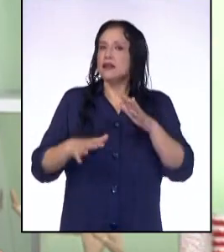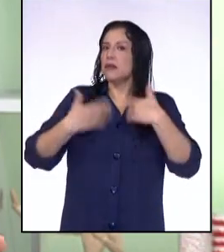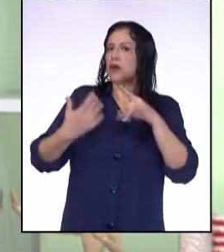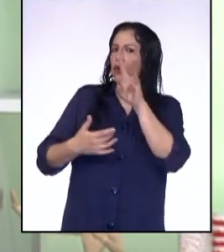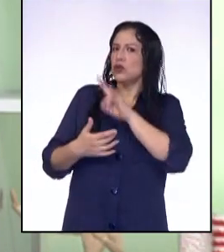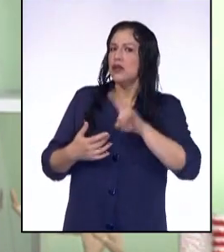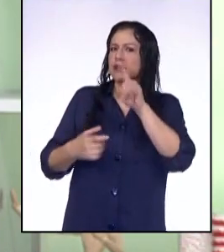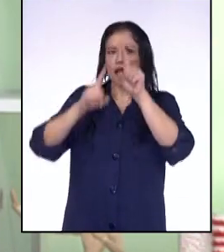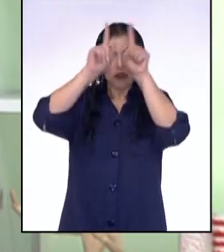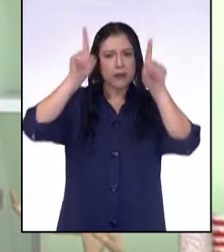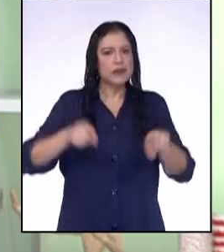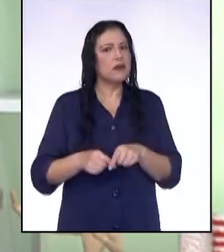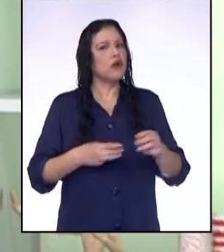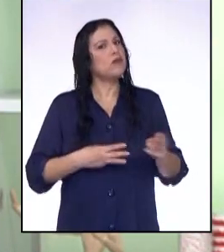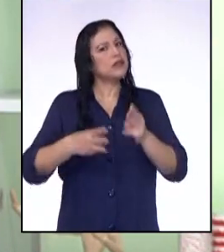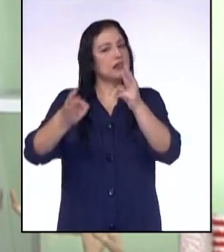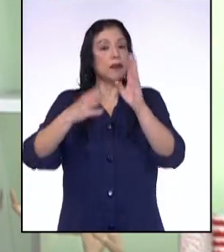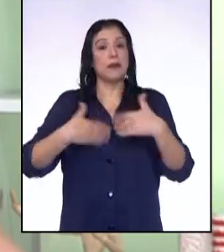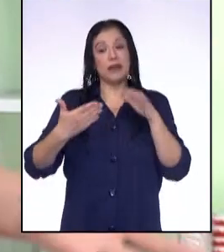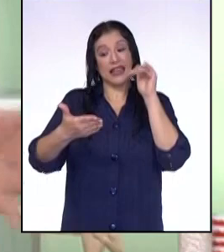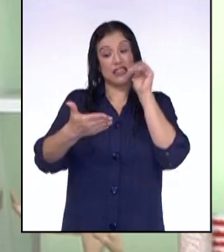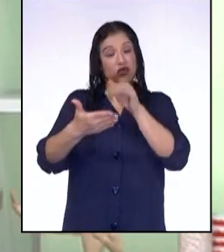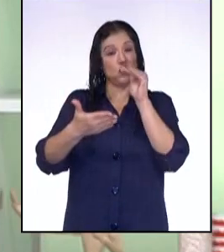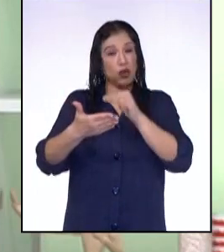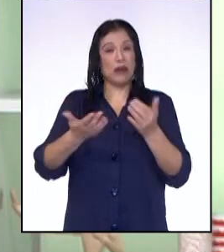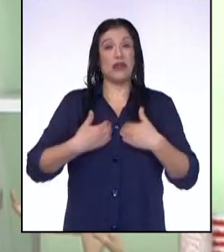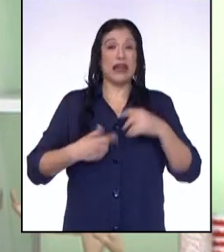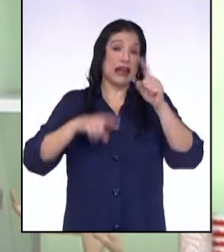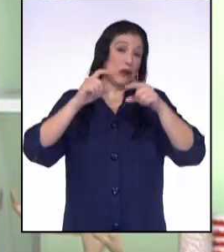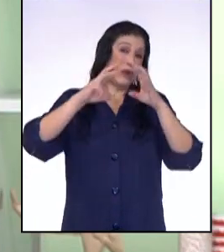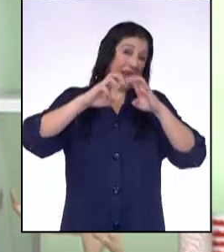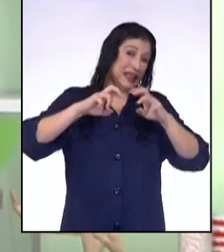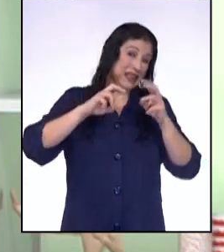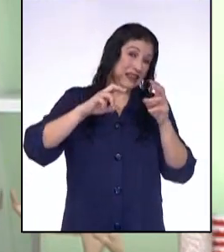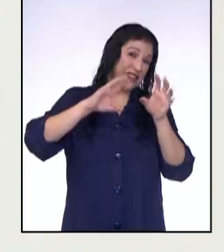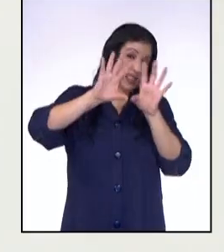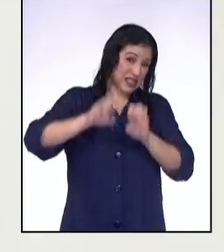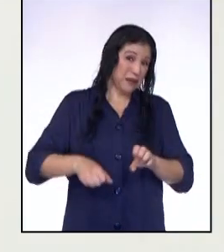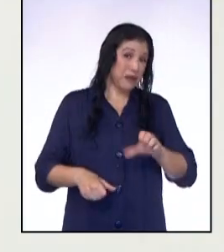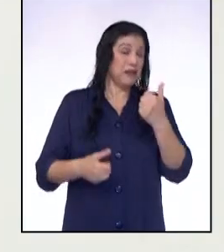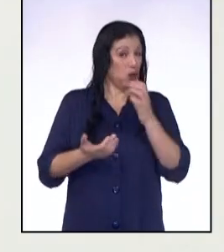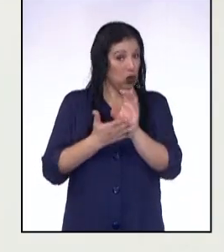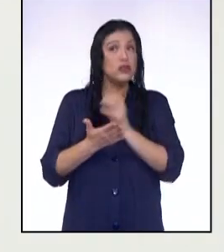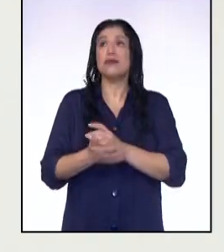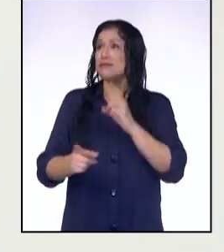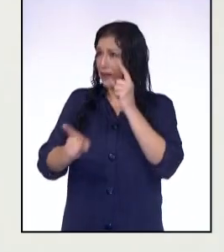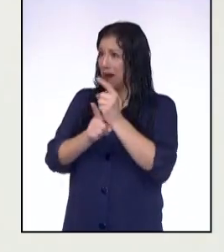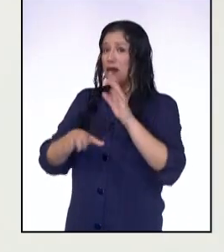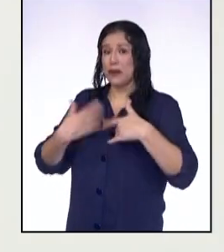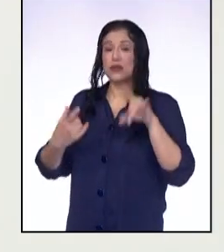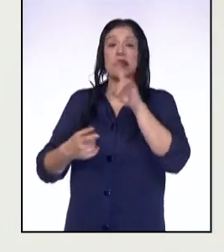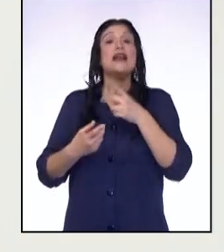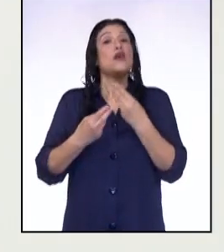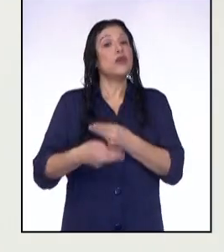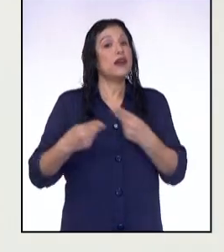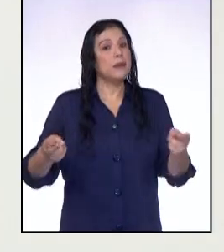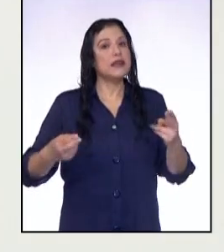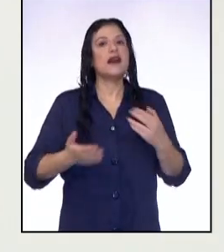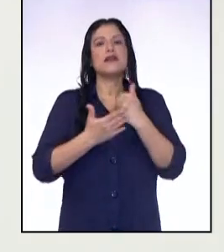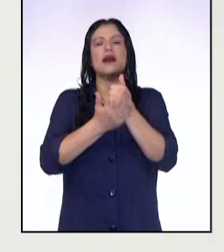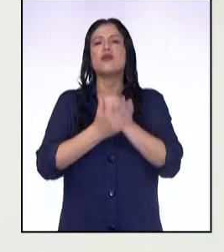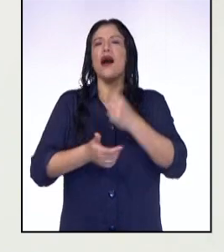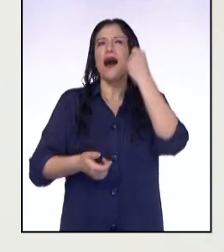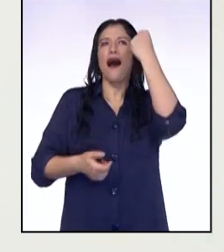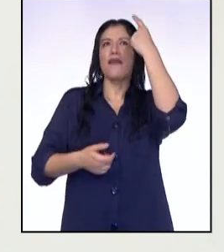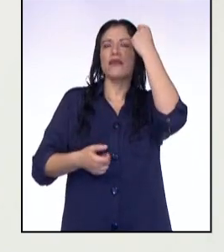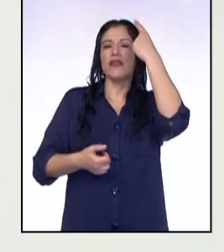la infografía como estrategia para estudiar cuando tenga algún examen de otro curso? ¡Claro! Esta herramienta te ayuda con la comprensión